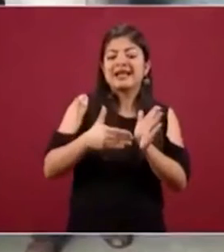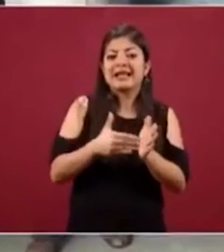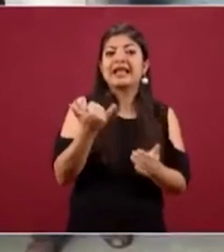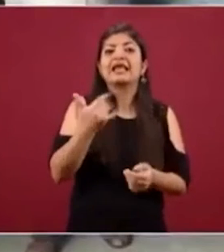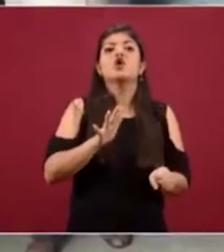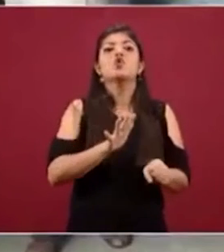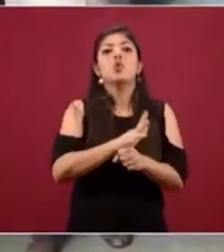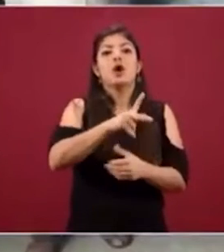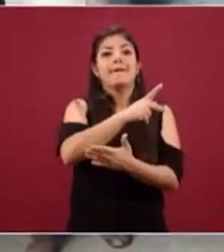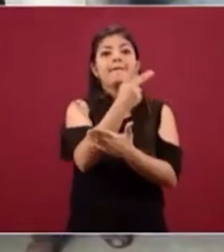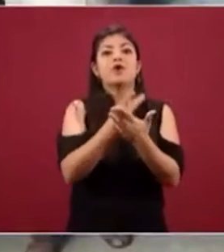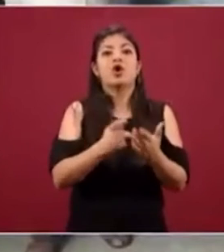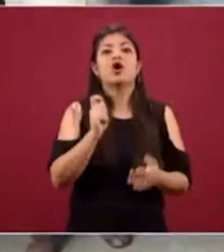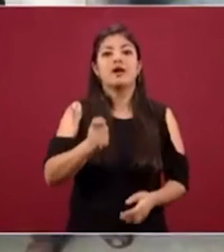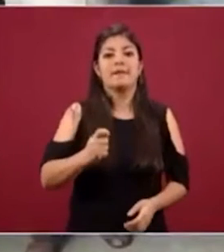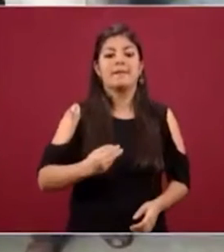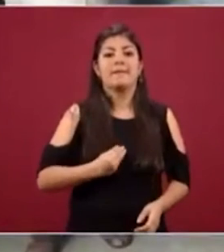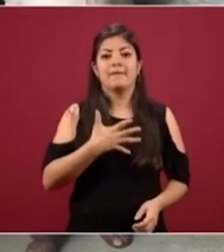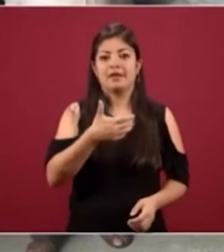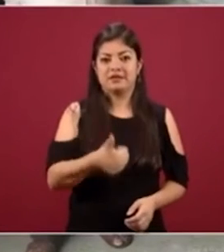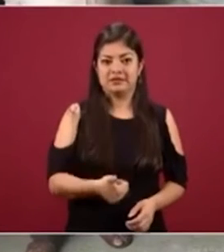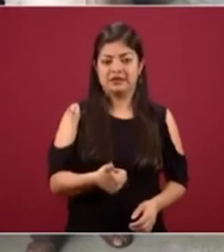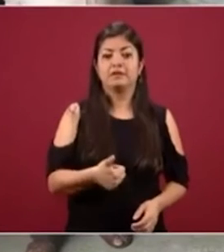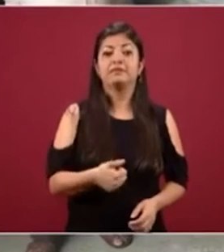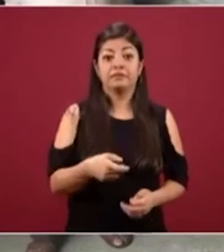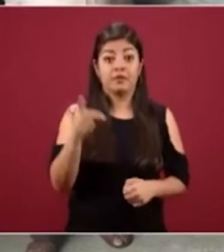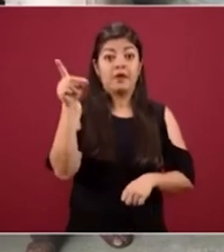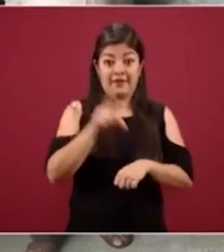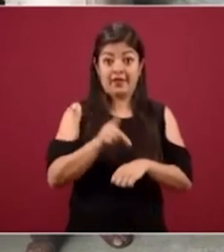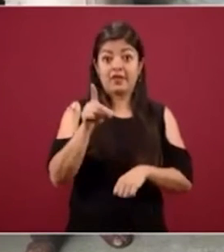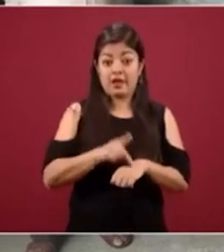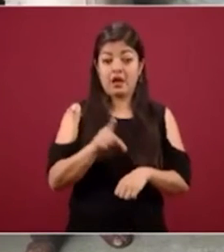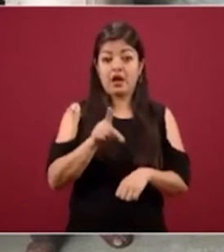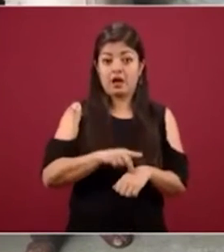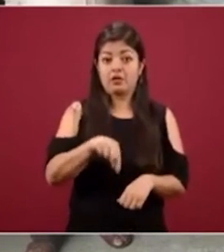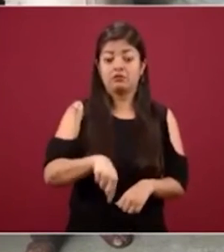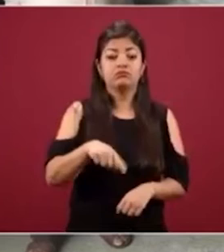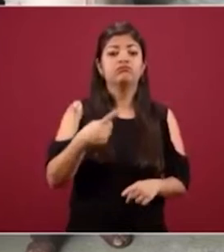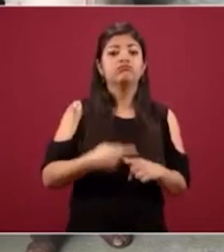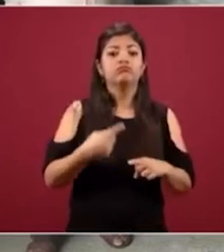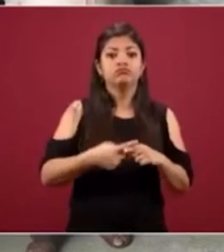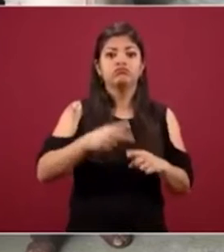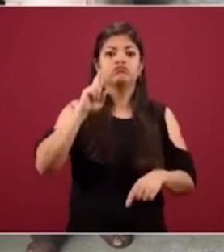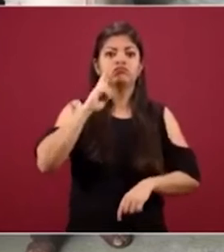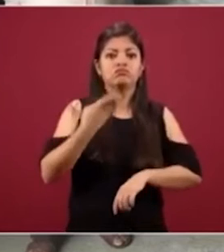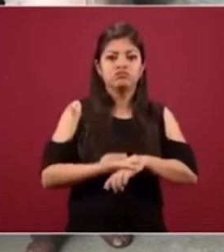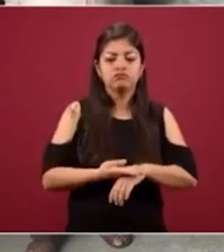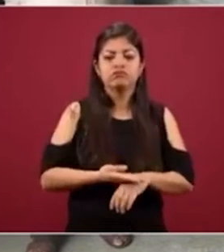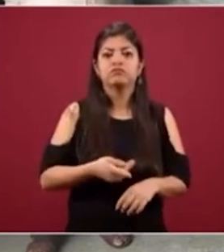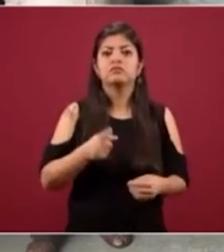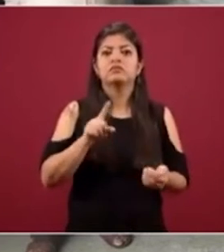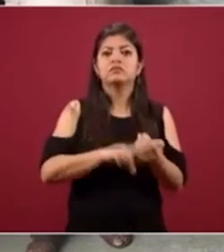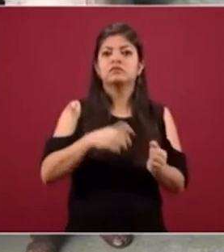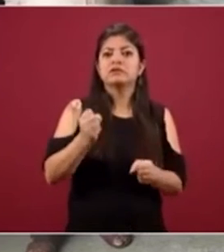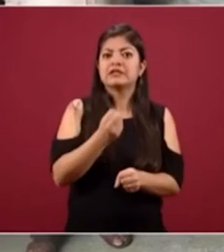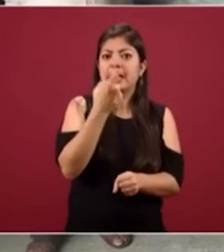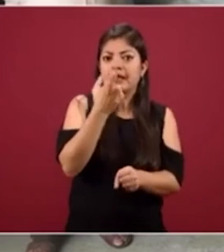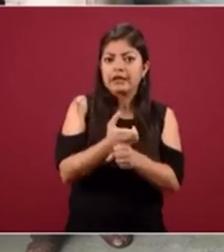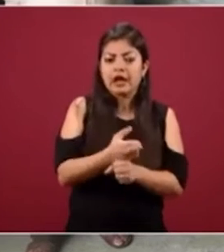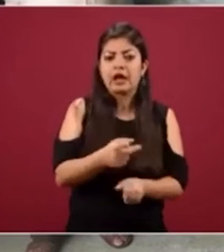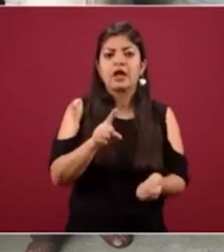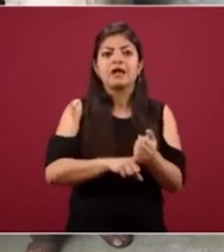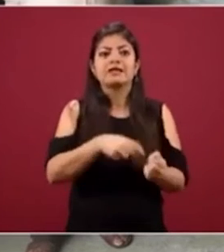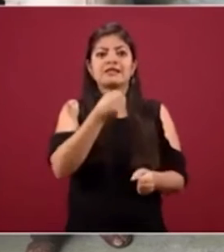Los programas del bienestar, todos los días tenemos aquí a los responsables, a las dependencias, secretarías,